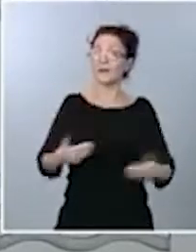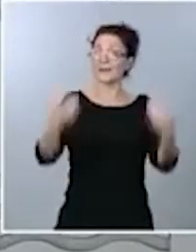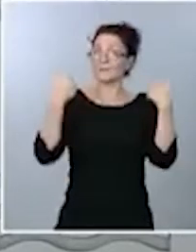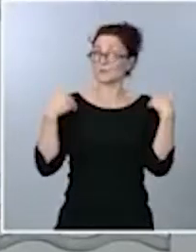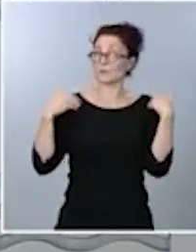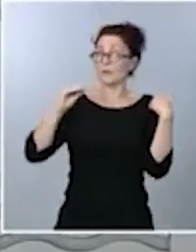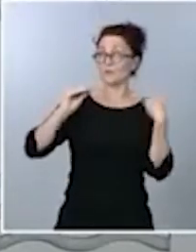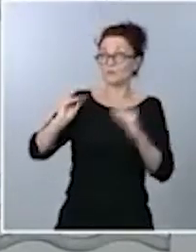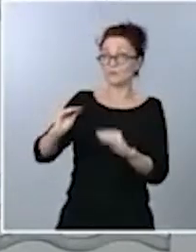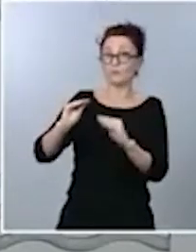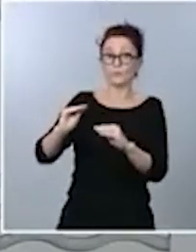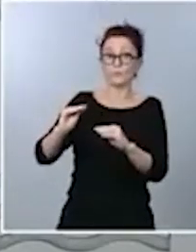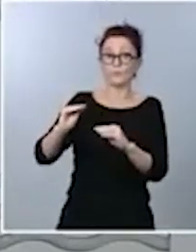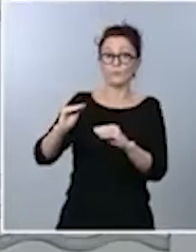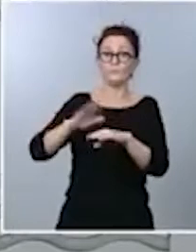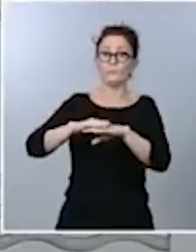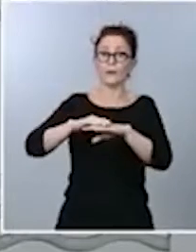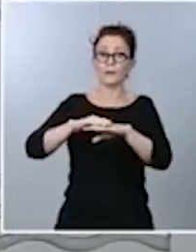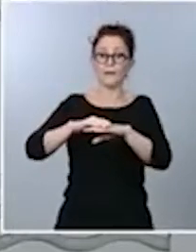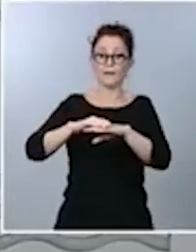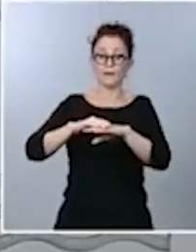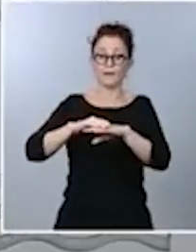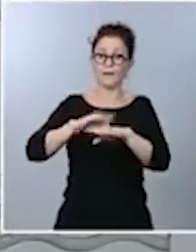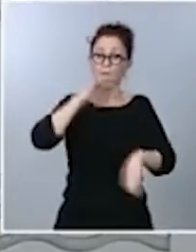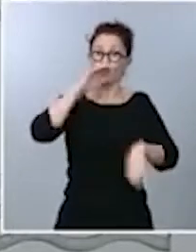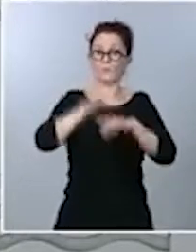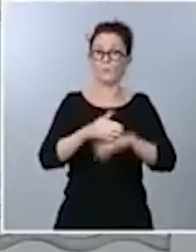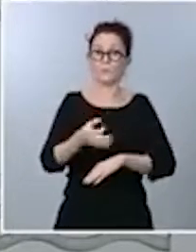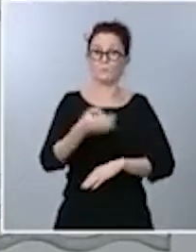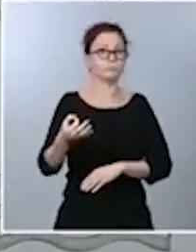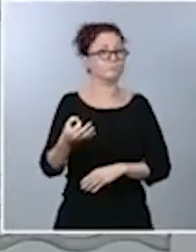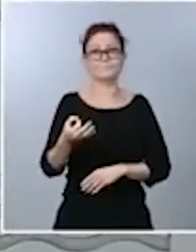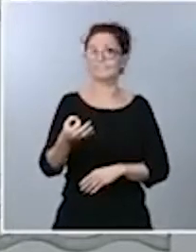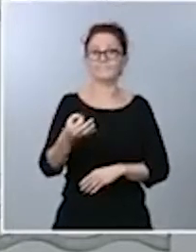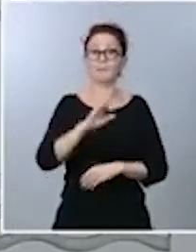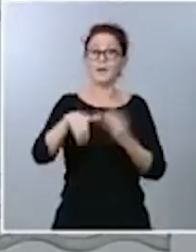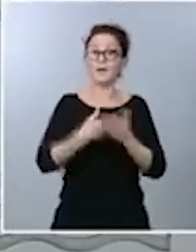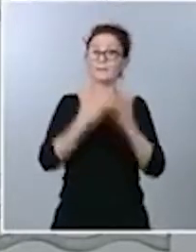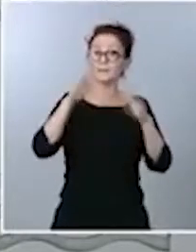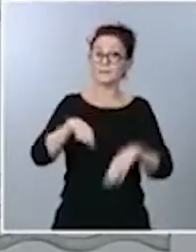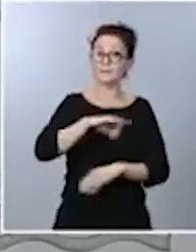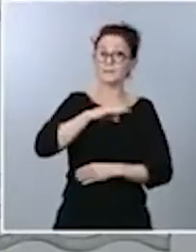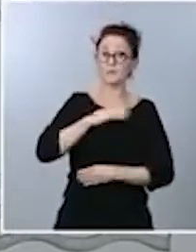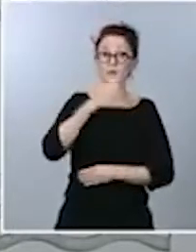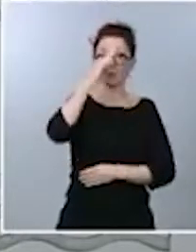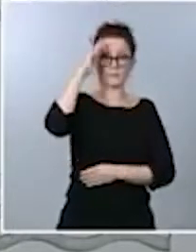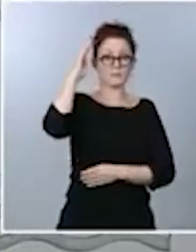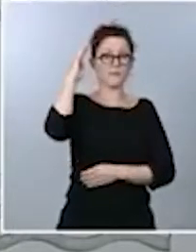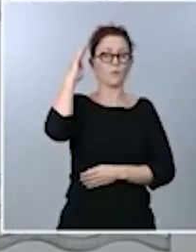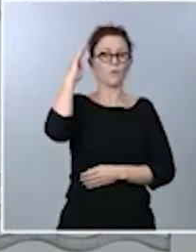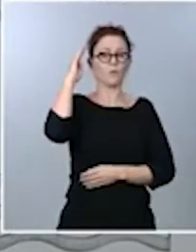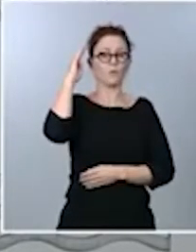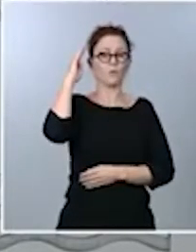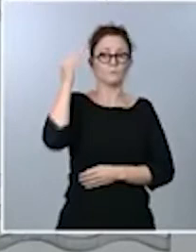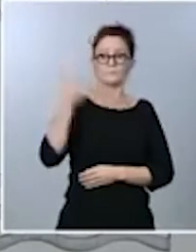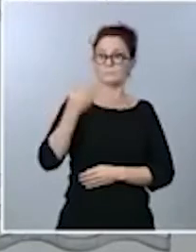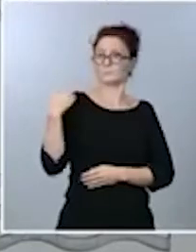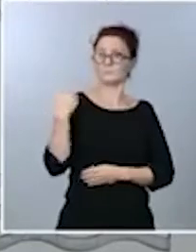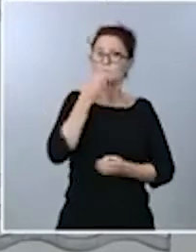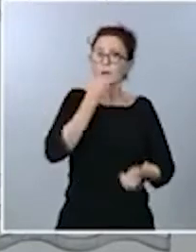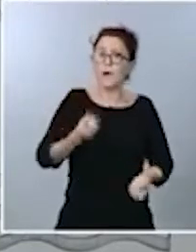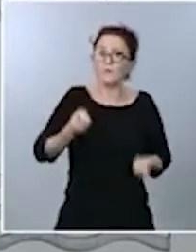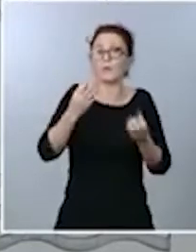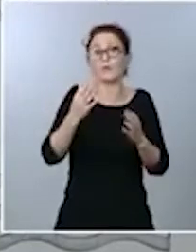de estas funciones. Mucho más cuando el propio señor Casado anunció, podemos decirlo así,